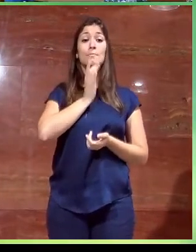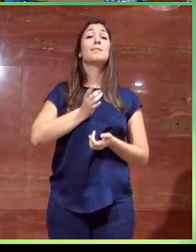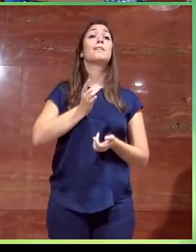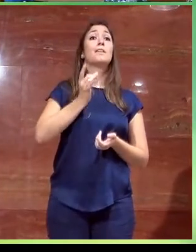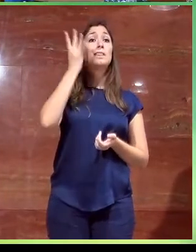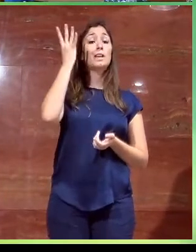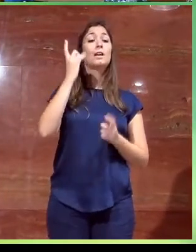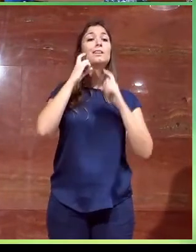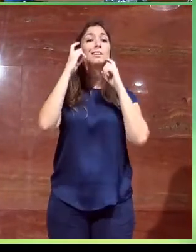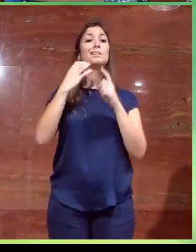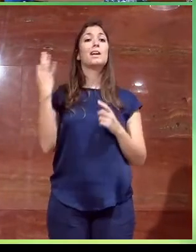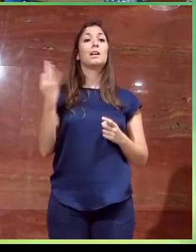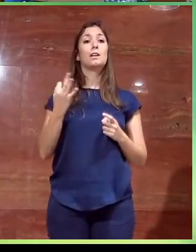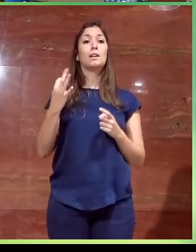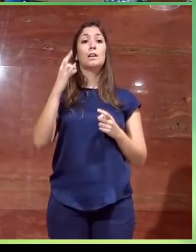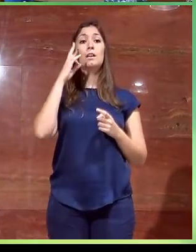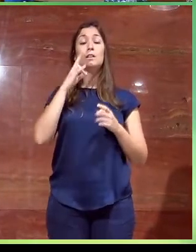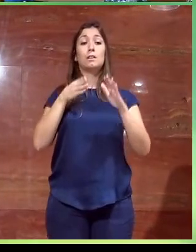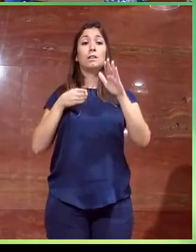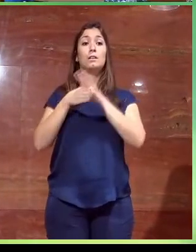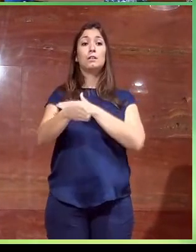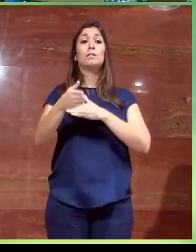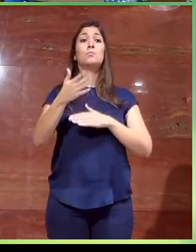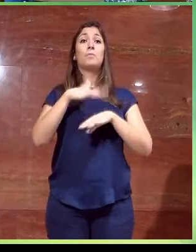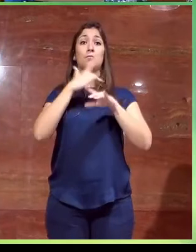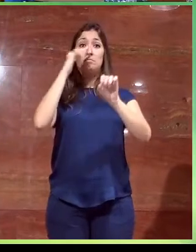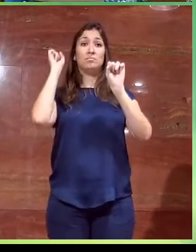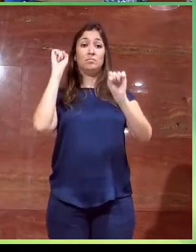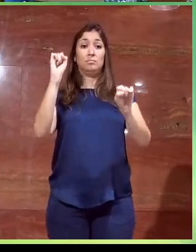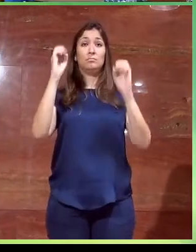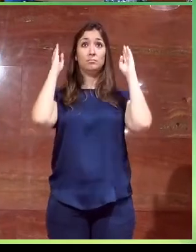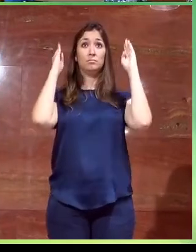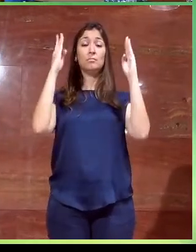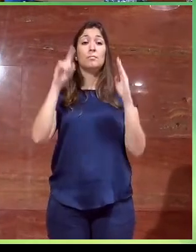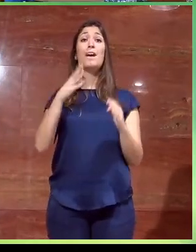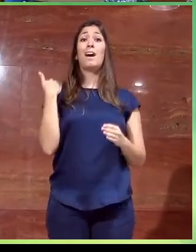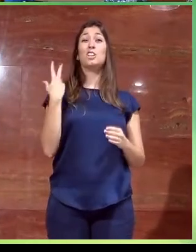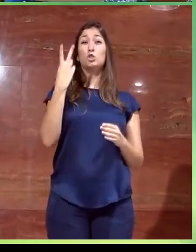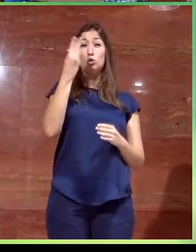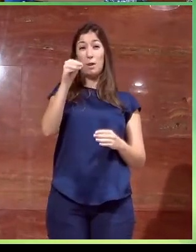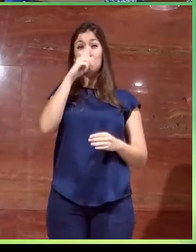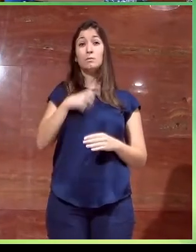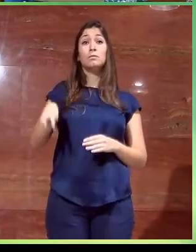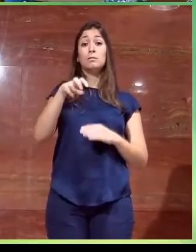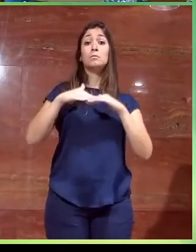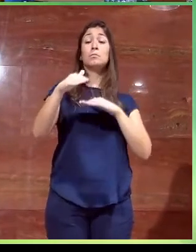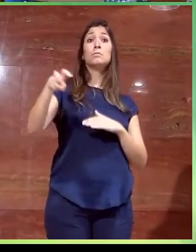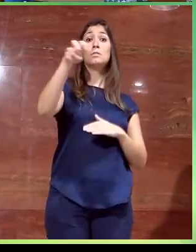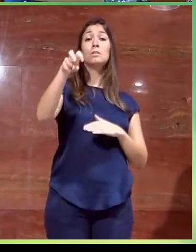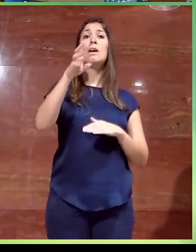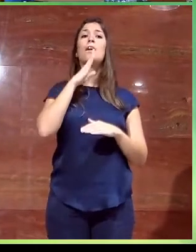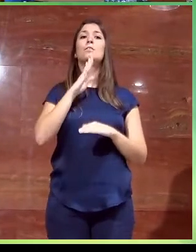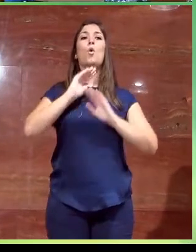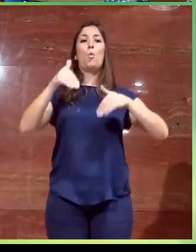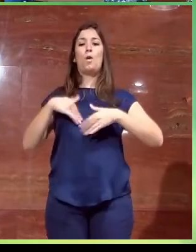de recrecer el vestíbulo cortavientos y pasar los dos peldaños que existían aquí en el interior a los dos primeros